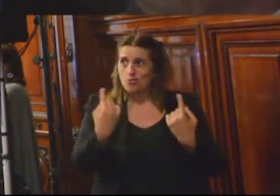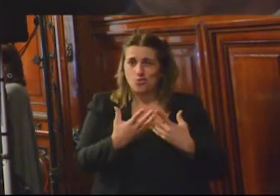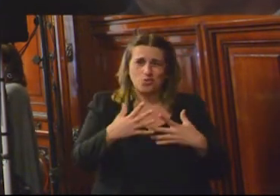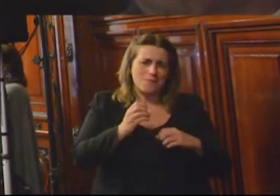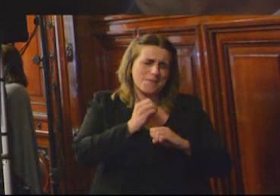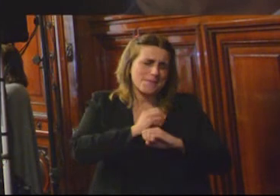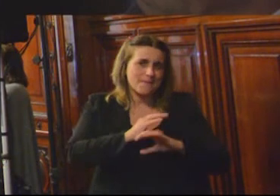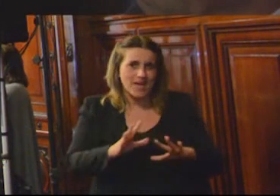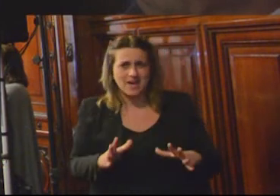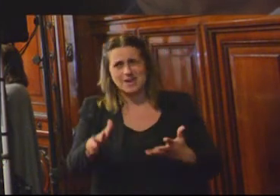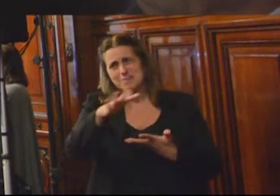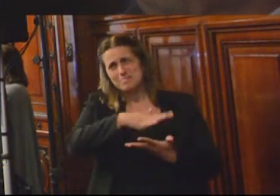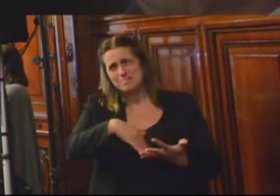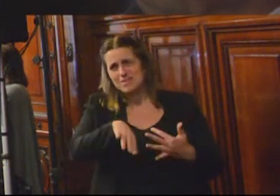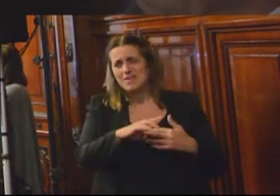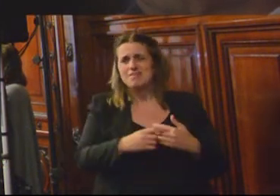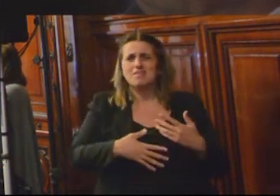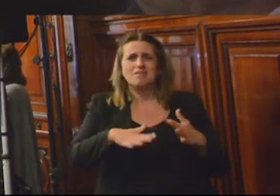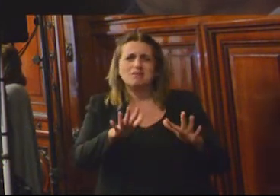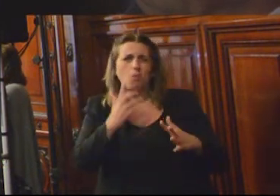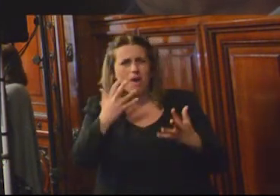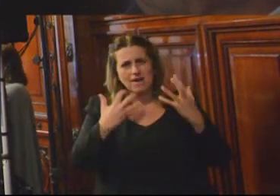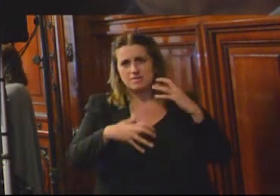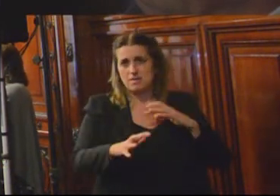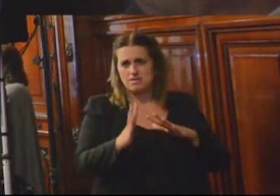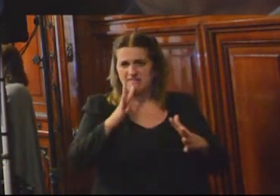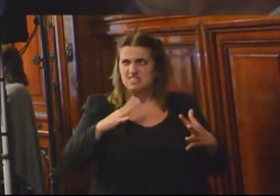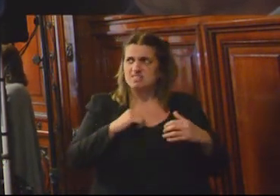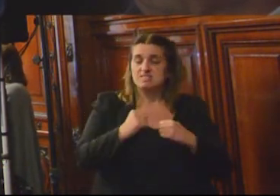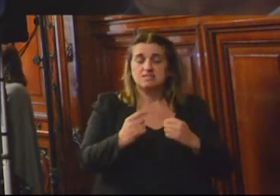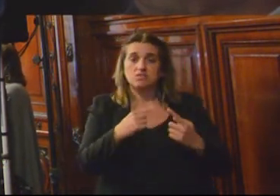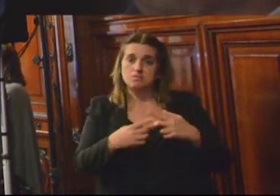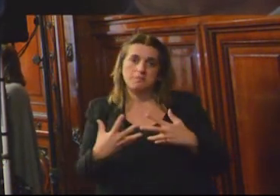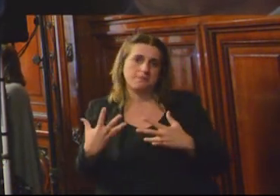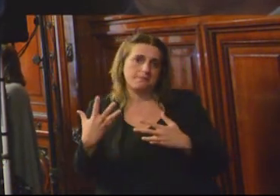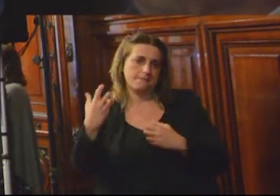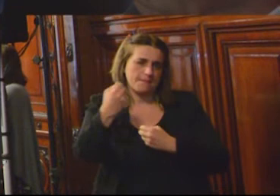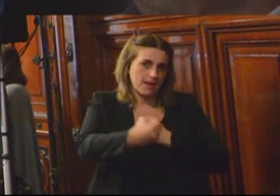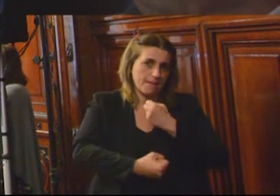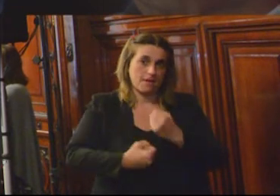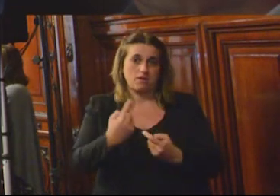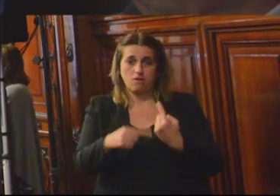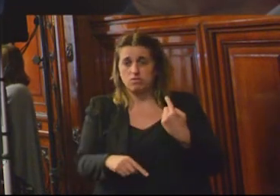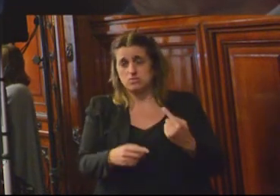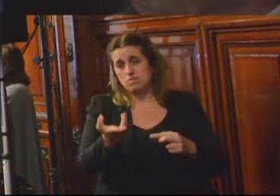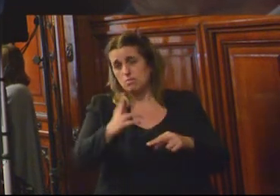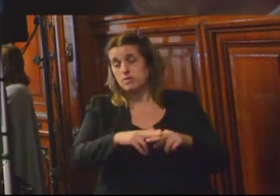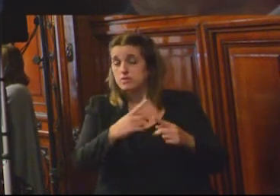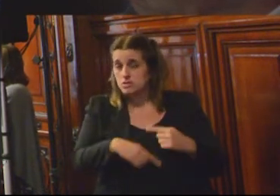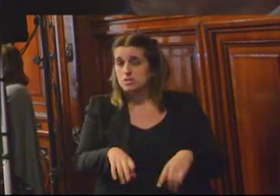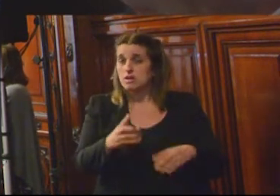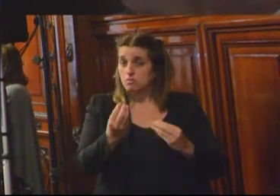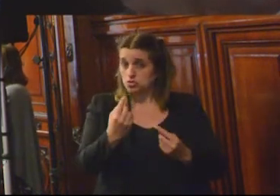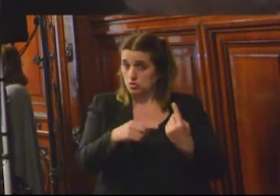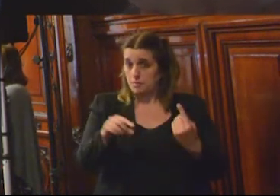tantas cosas. O sea, por eso, en medio de esta realidad frecuente, hemos tenido medidas cautelares respecto en